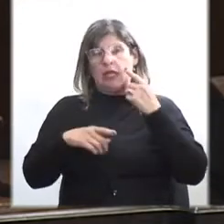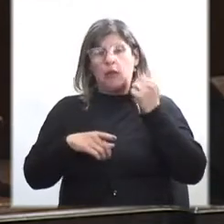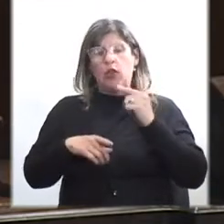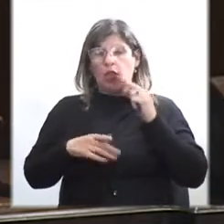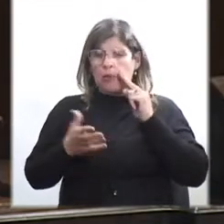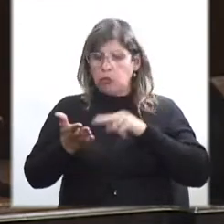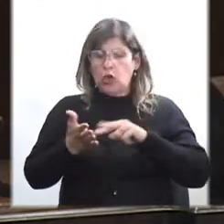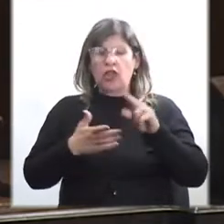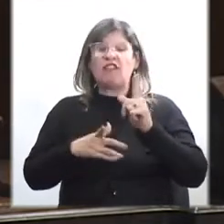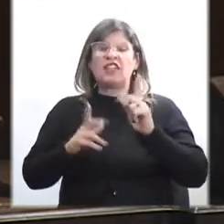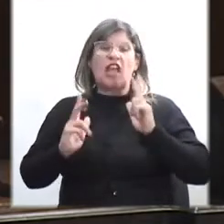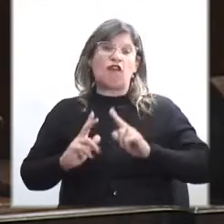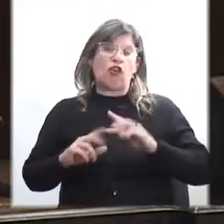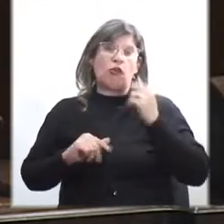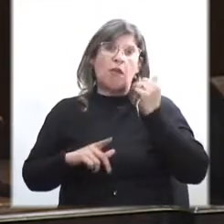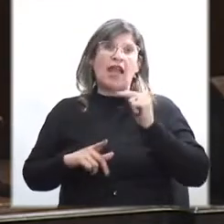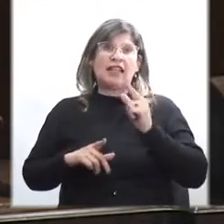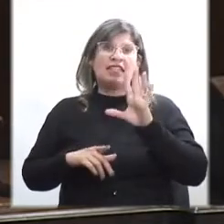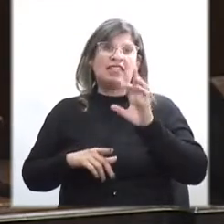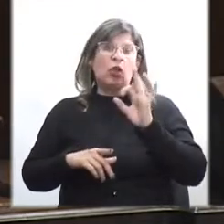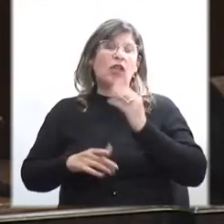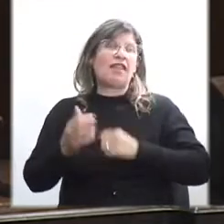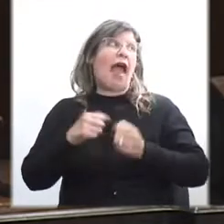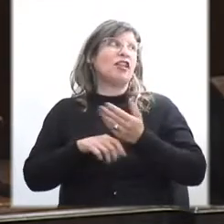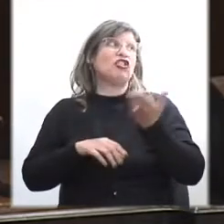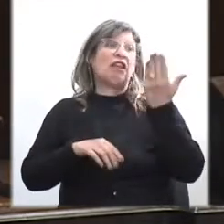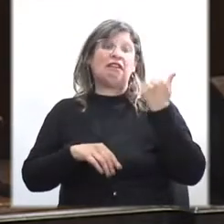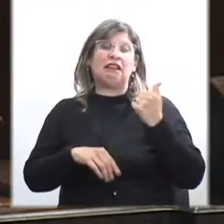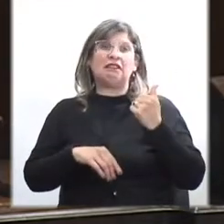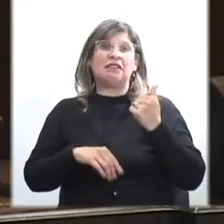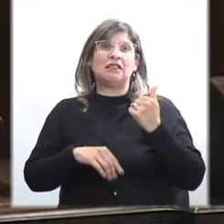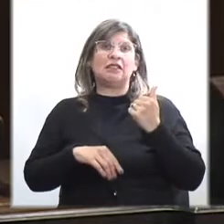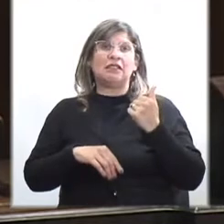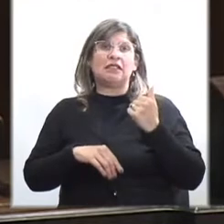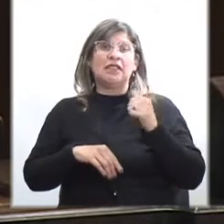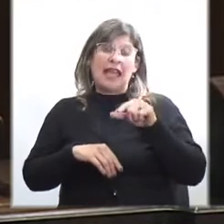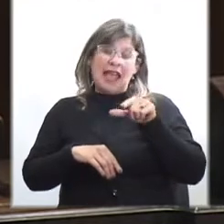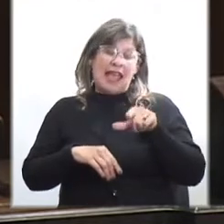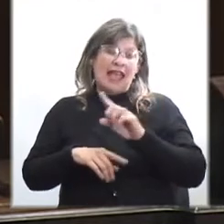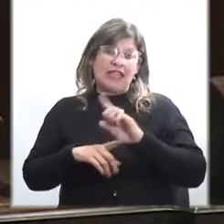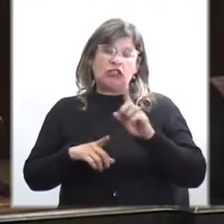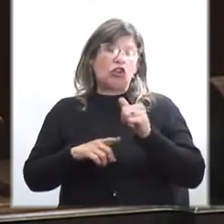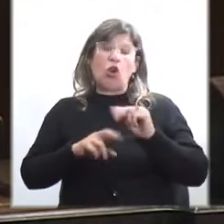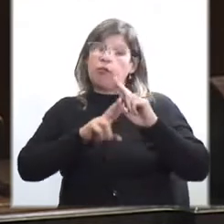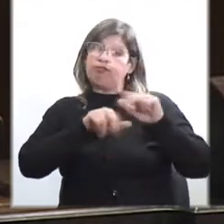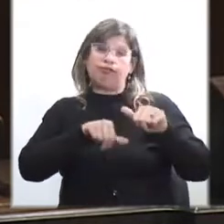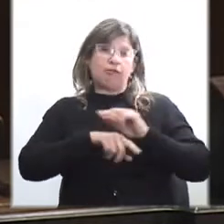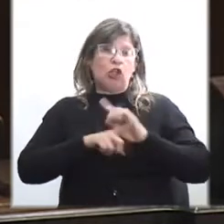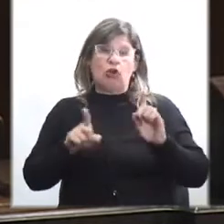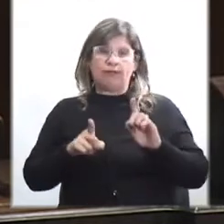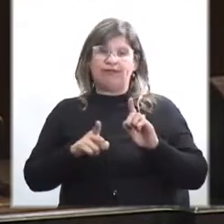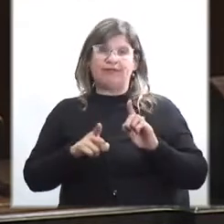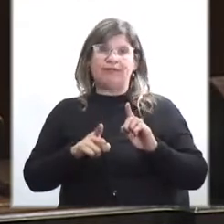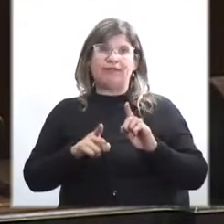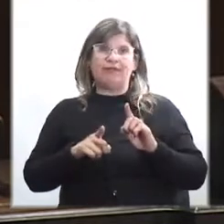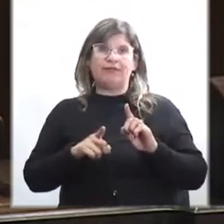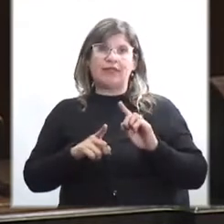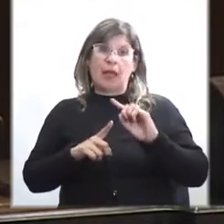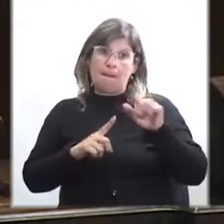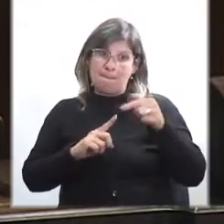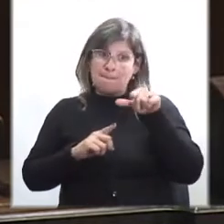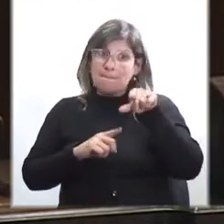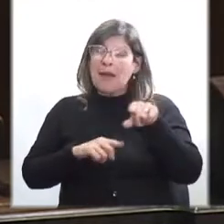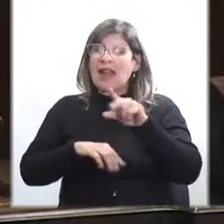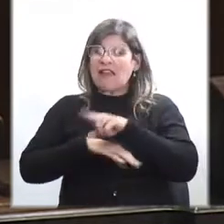formal, de hace 50 años atrás, que esas conductas no prescribieron para el